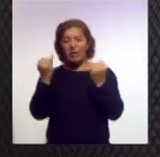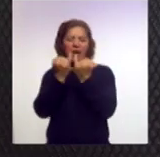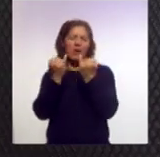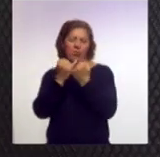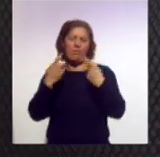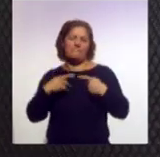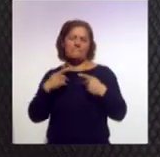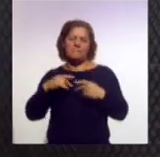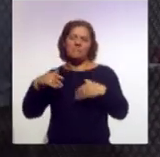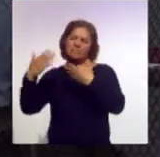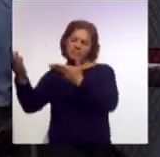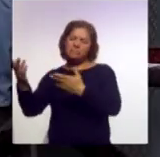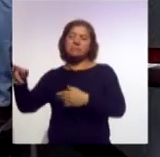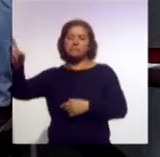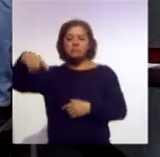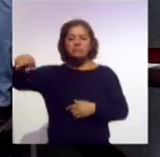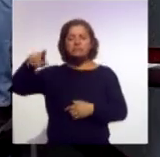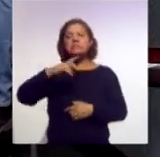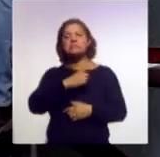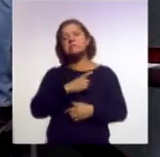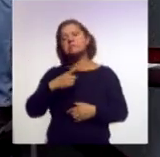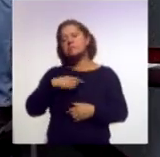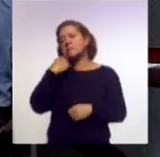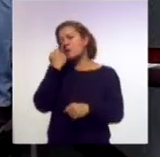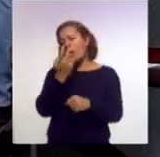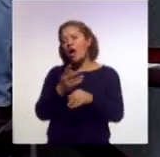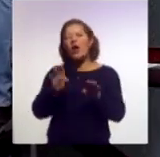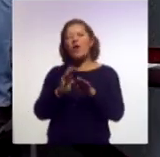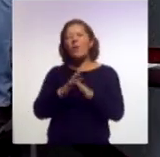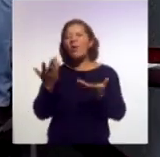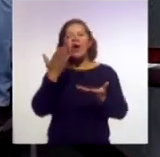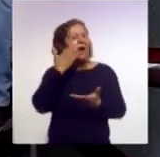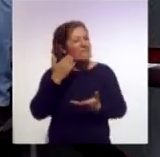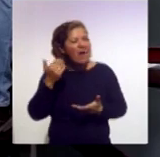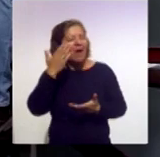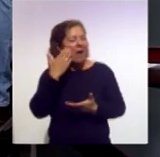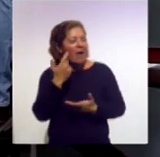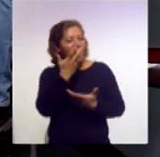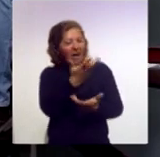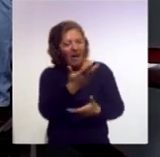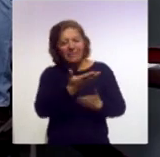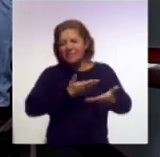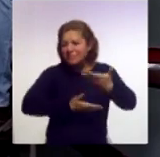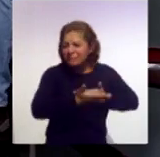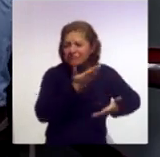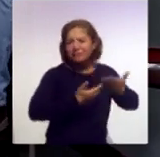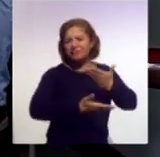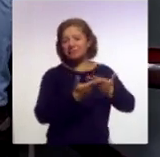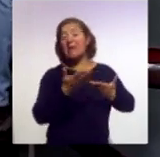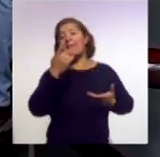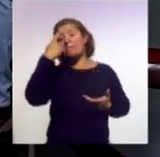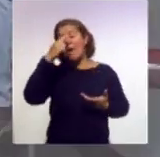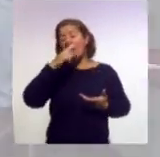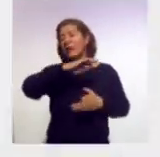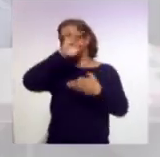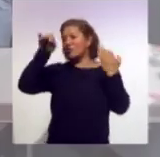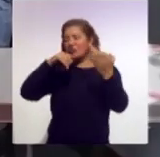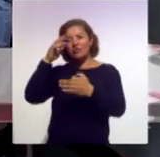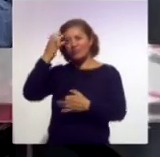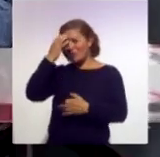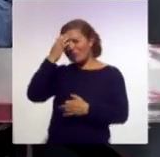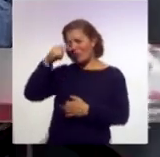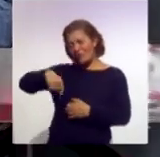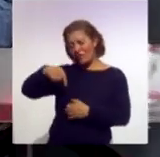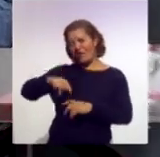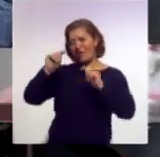tener una vocación de trato al turista adecuada y todos somos parte de esta gran empresa. Claro. La